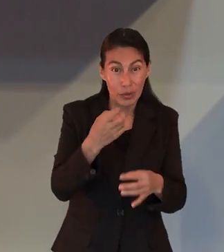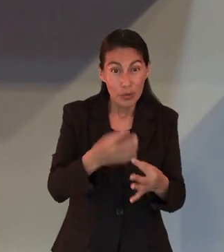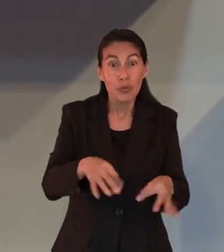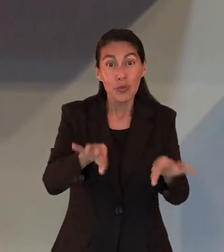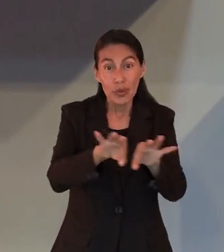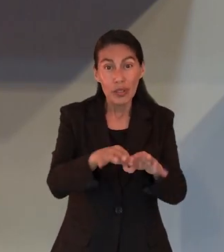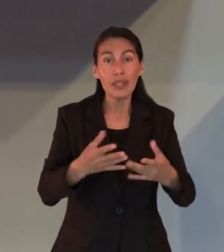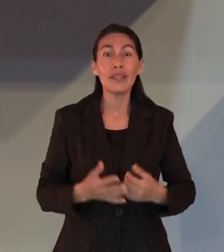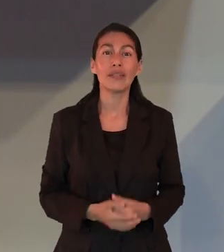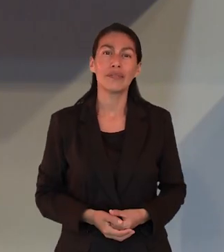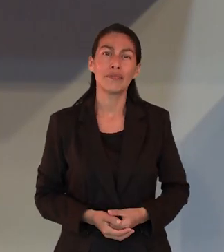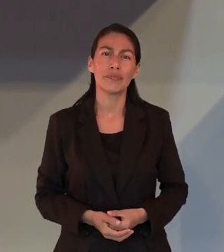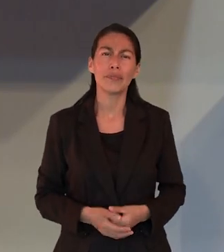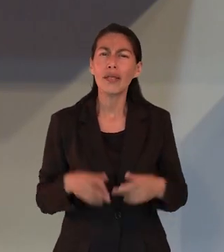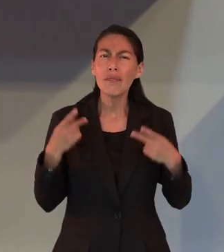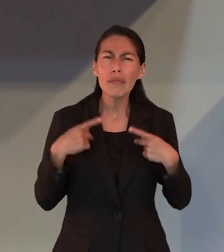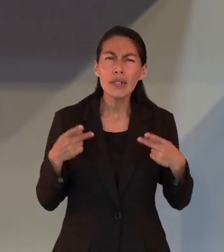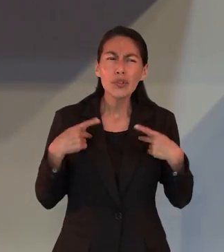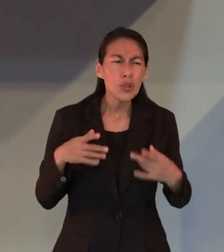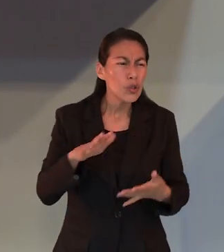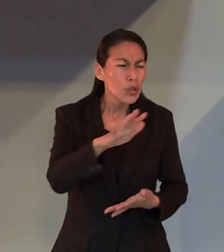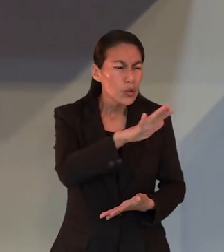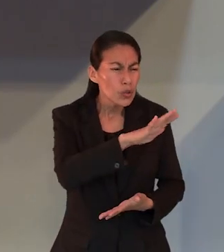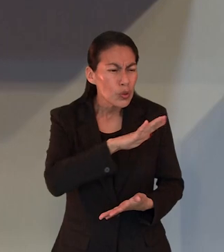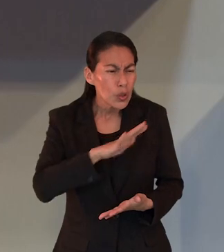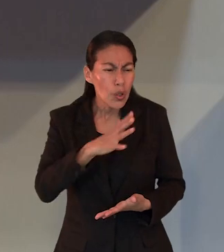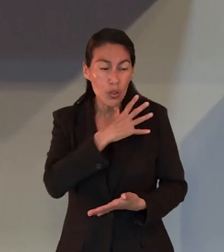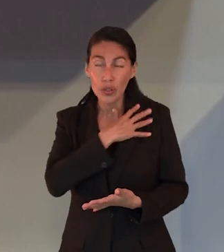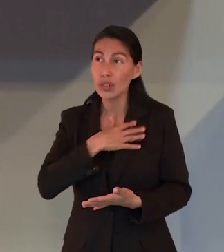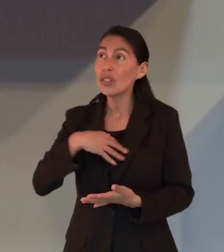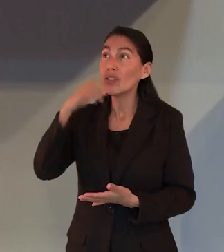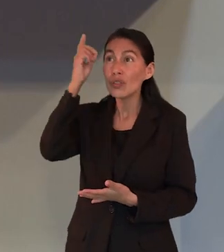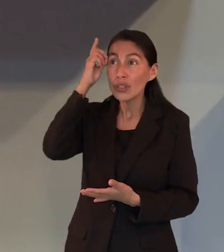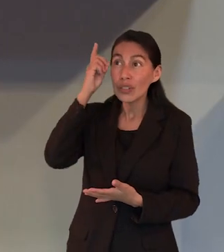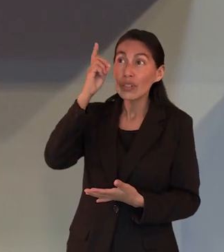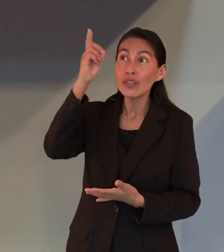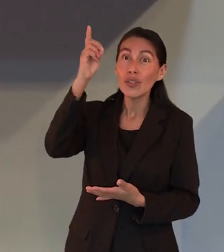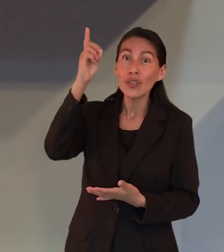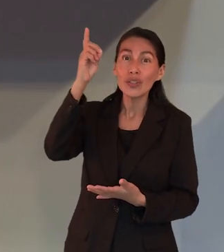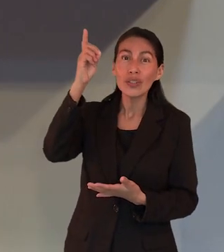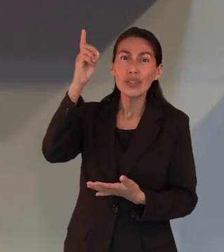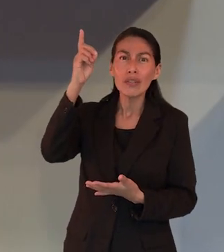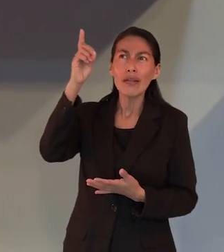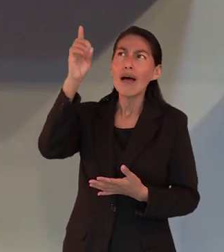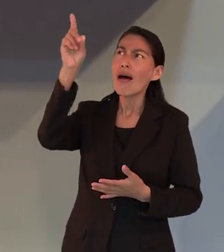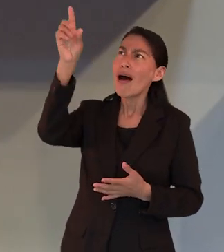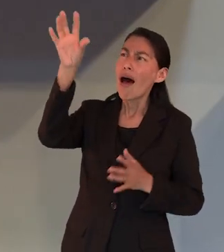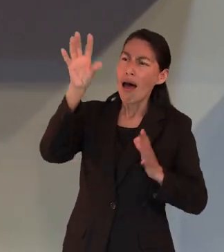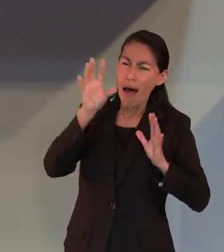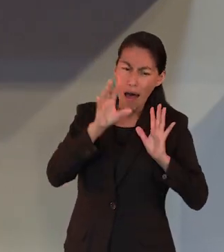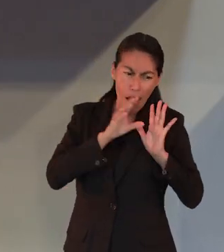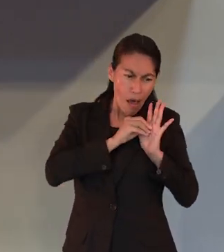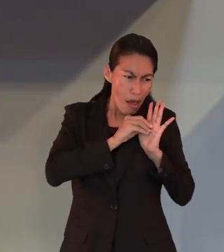Qué importante es que su pueblo, el pueblo de Dios, pueda